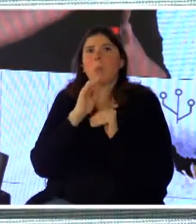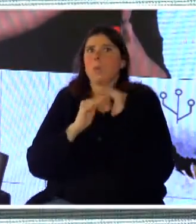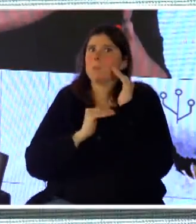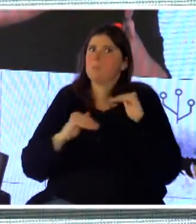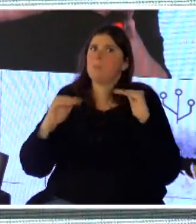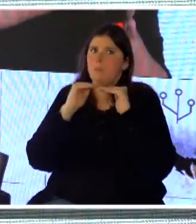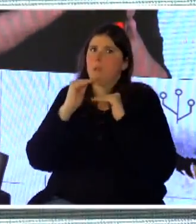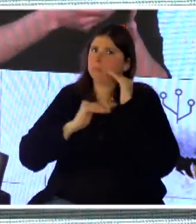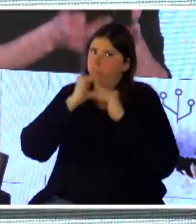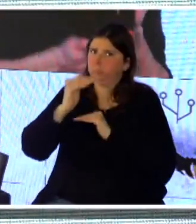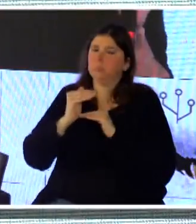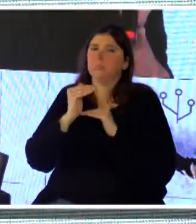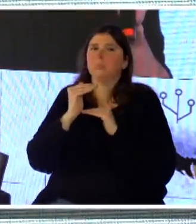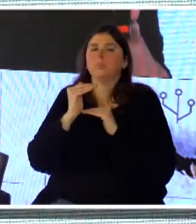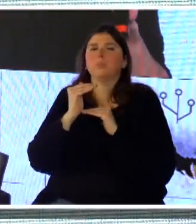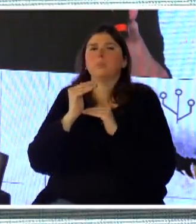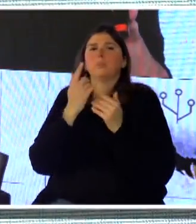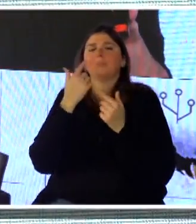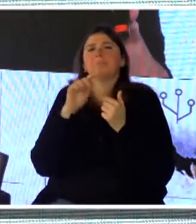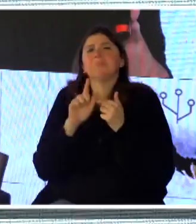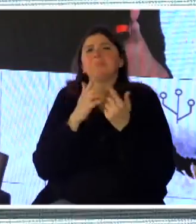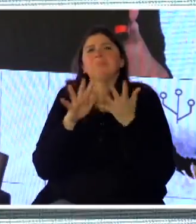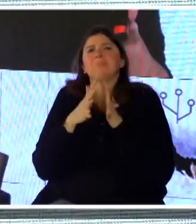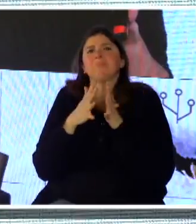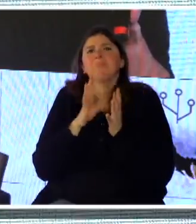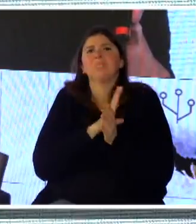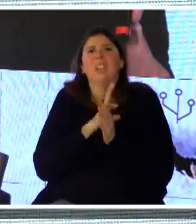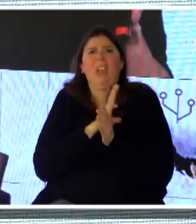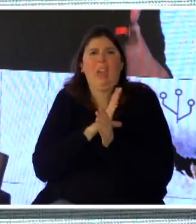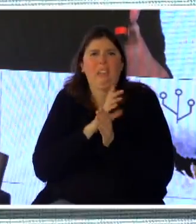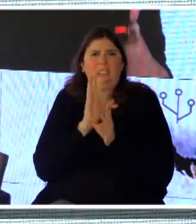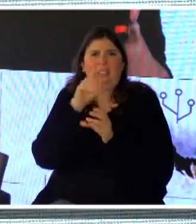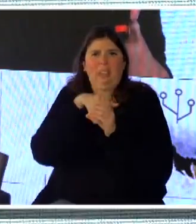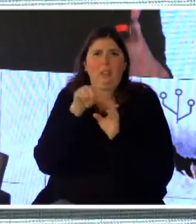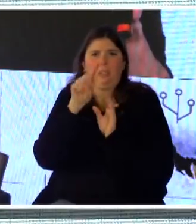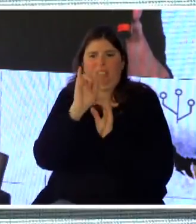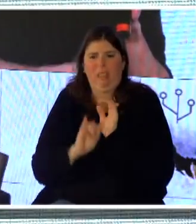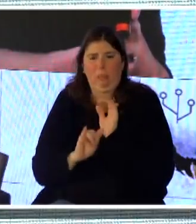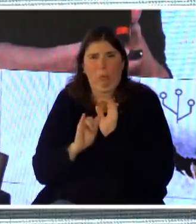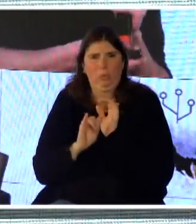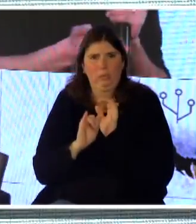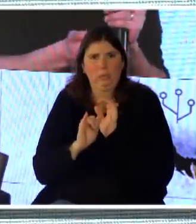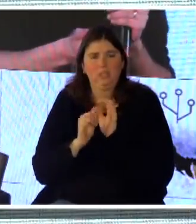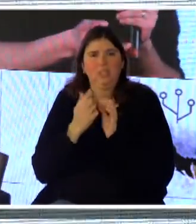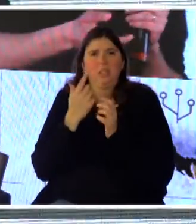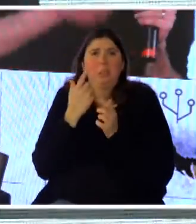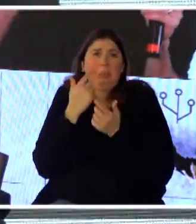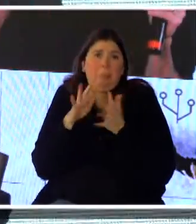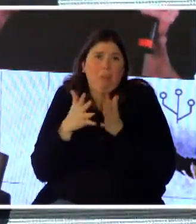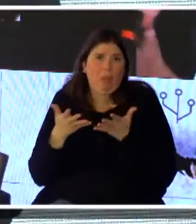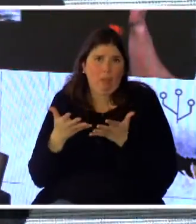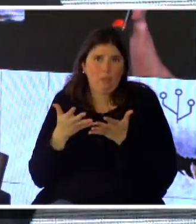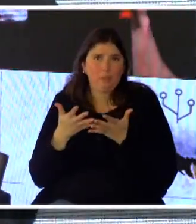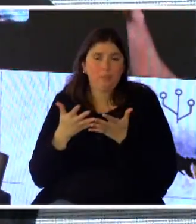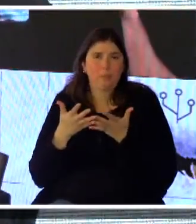enfocar. Esto es qué hay detrás de esos indicadores. Y lo que hay, en definitiva, es esto,